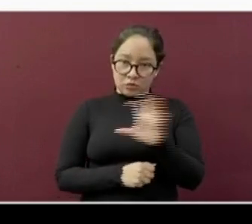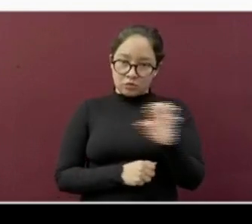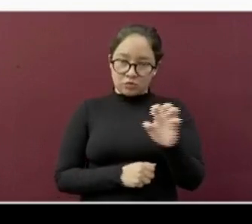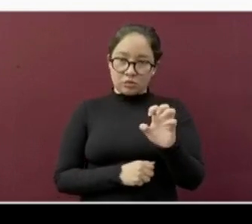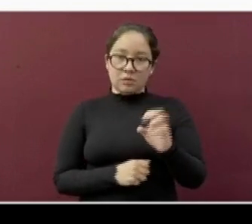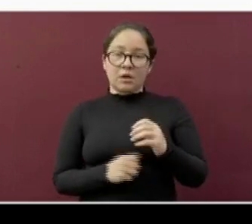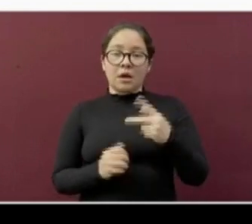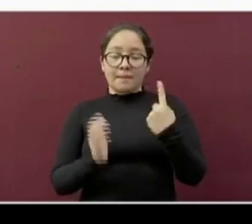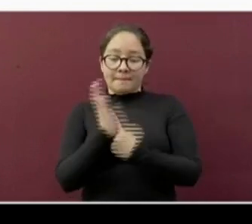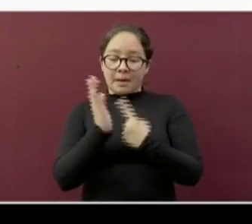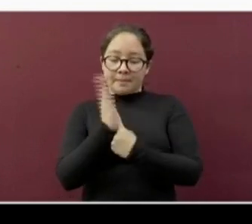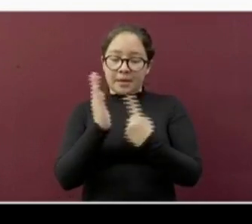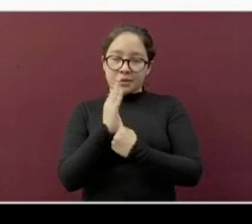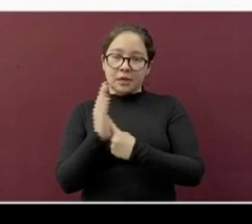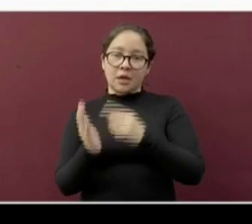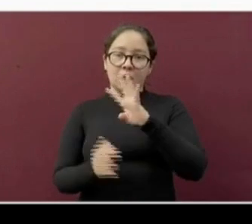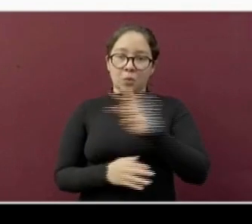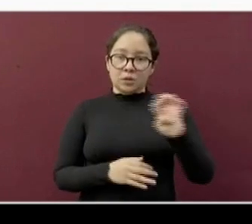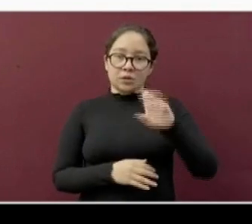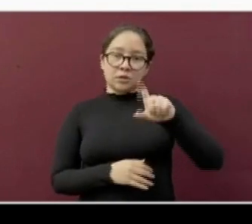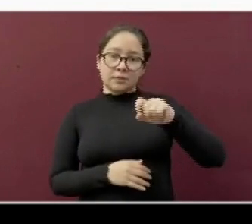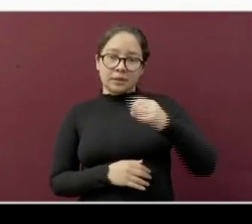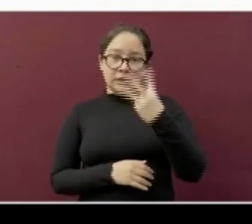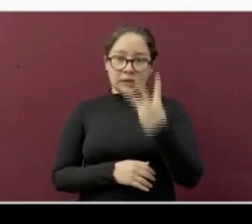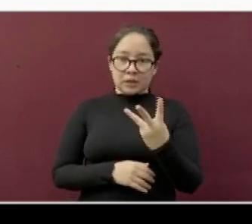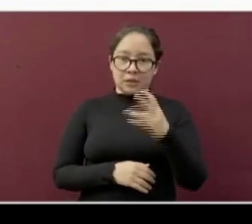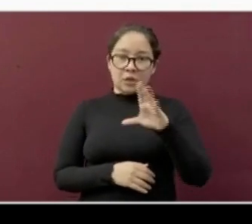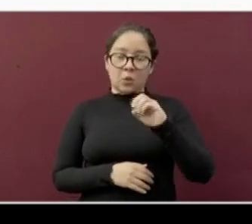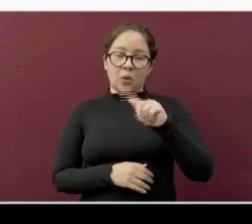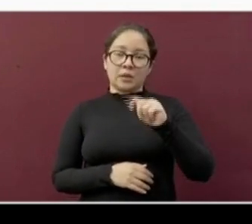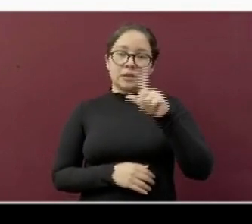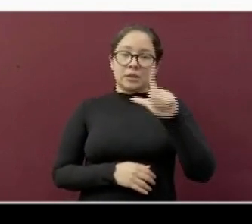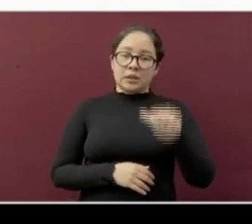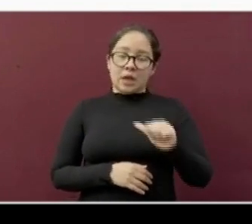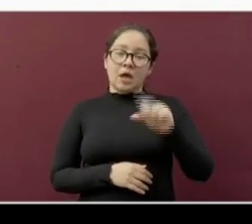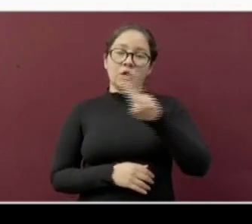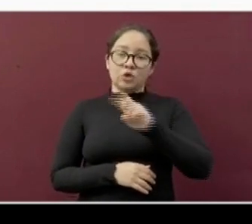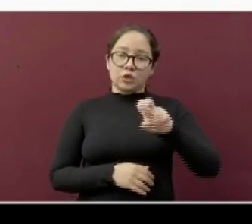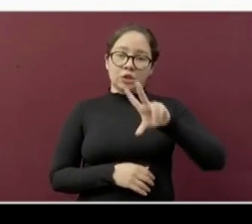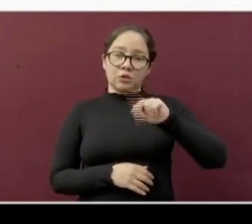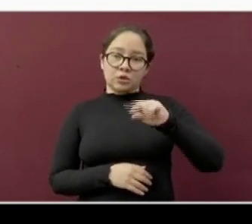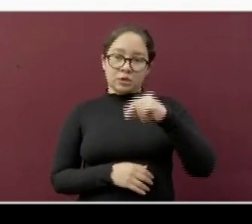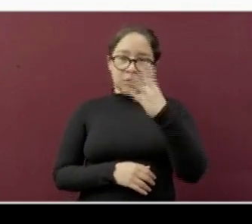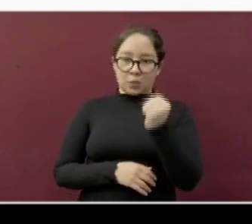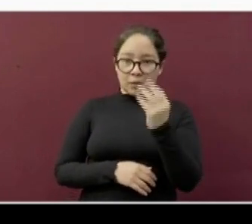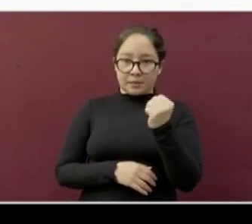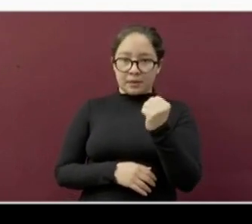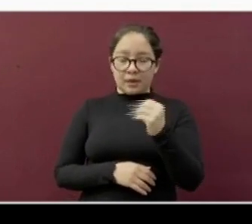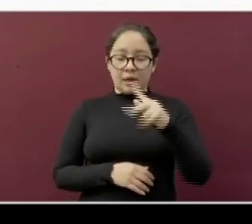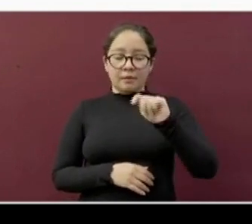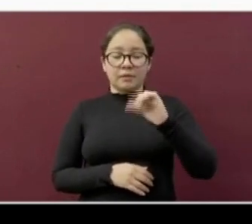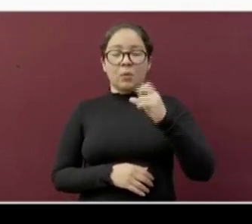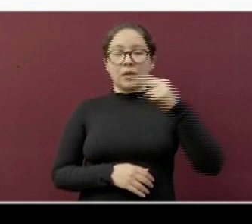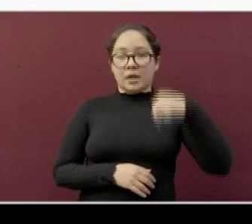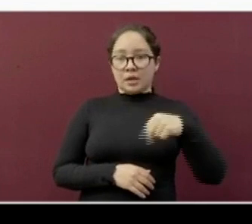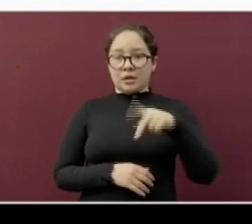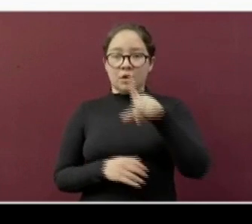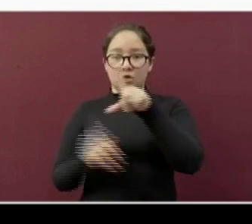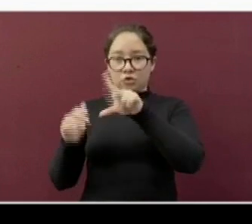Ahora Papantla, 423. Y Coatzintla, 289. Tihuatlán,